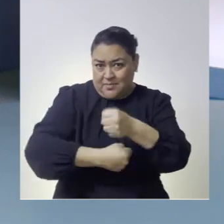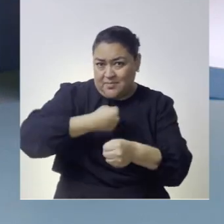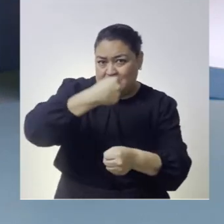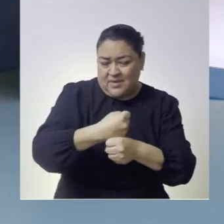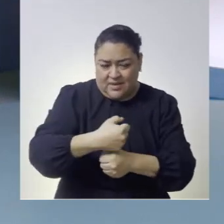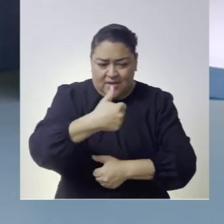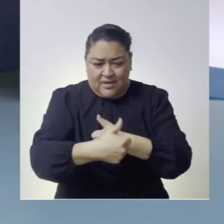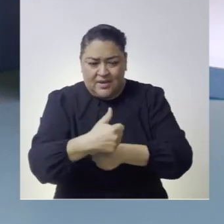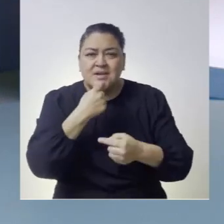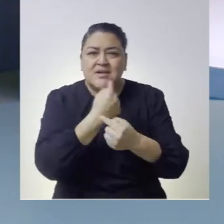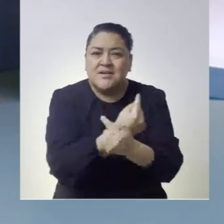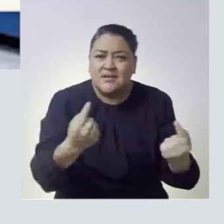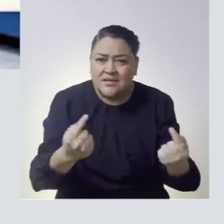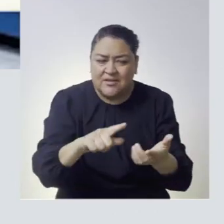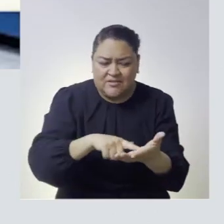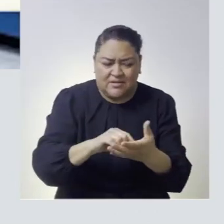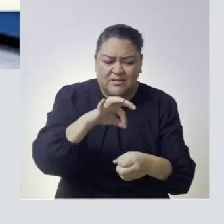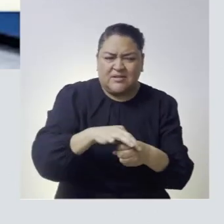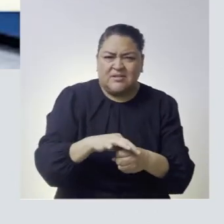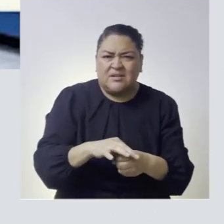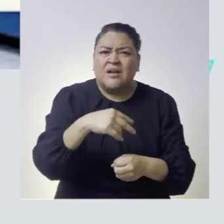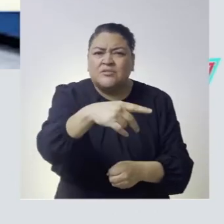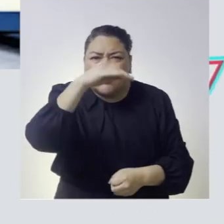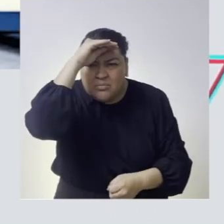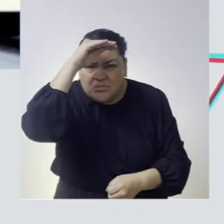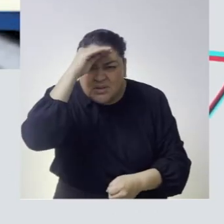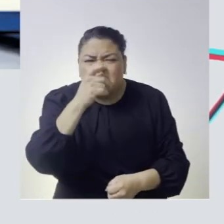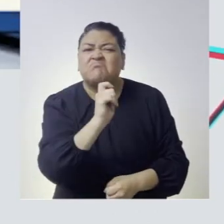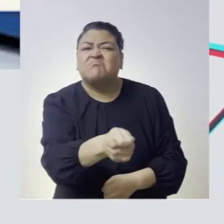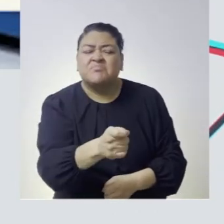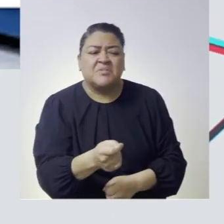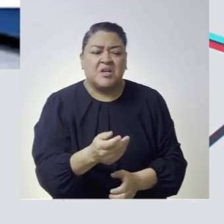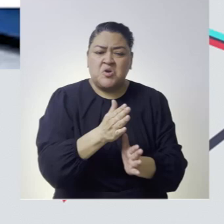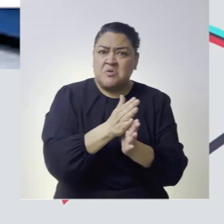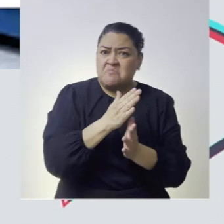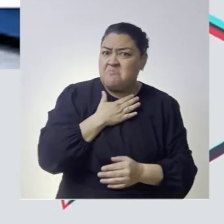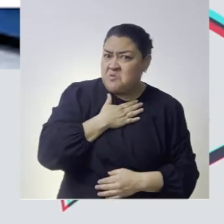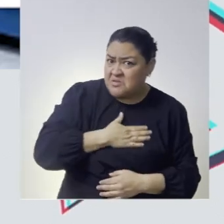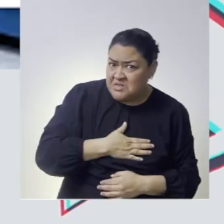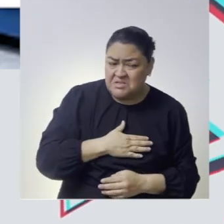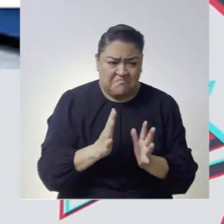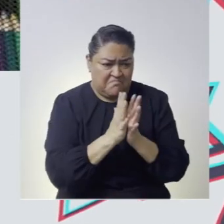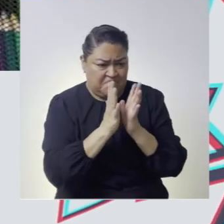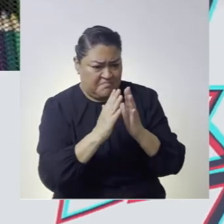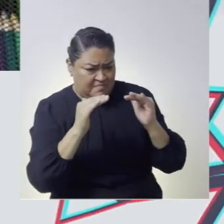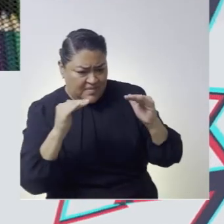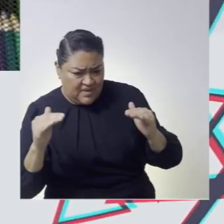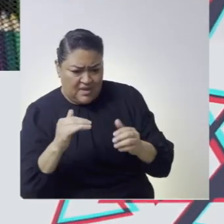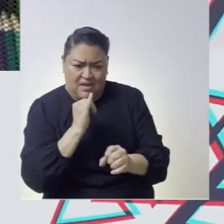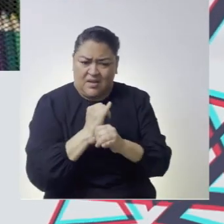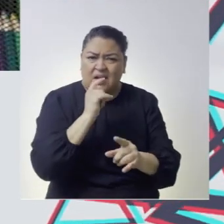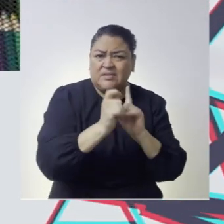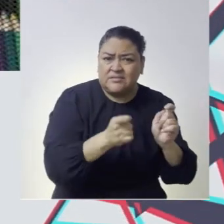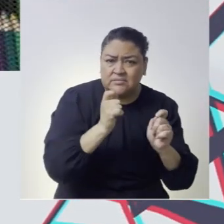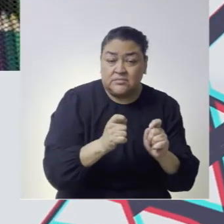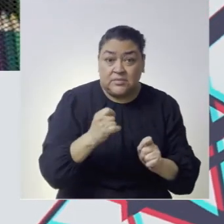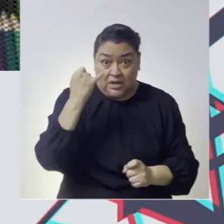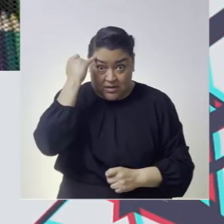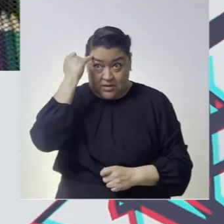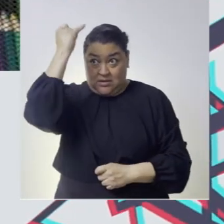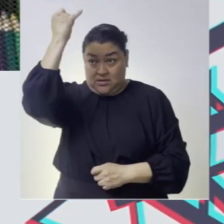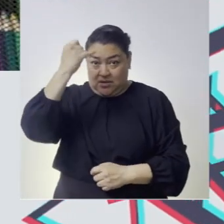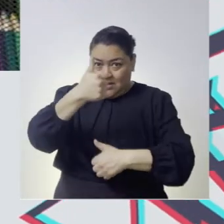edición del tribunal electoral infantil queremos saber qué piensa la niñez justicia democracia y la era digital el concurso